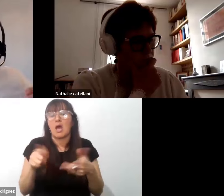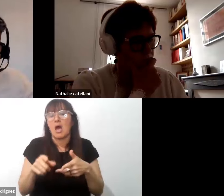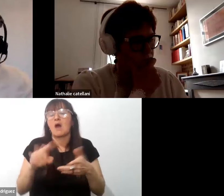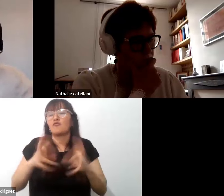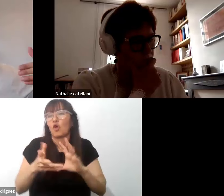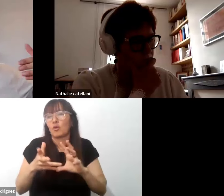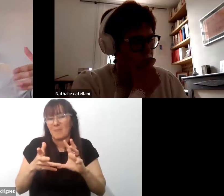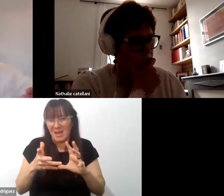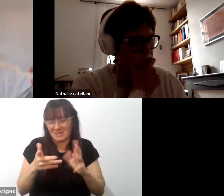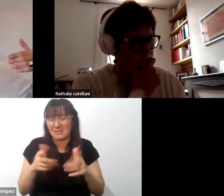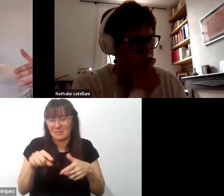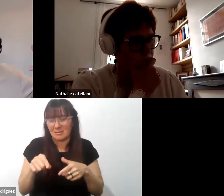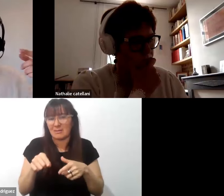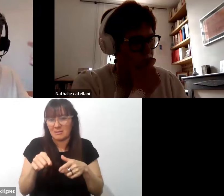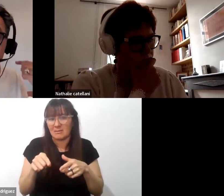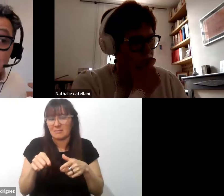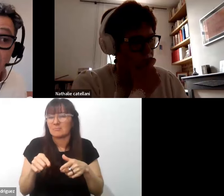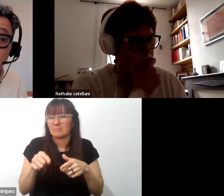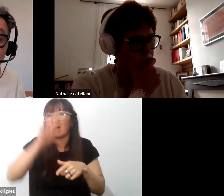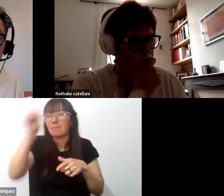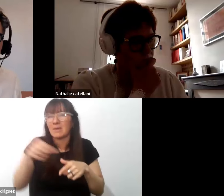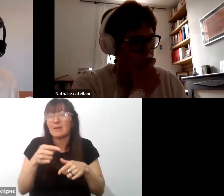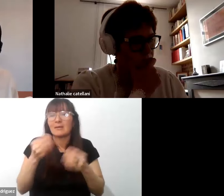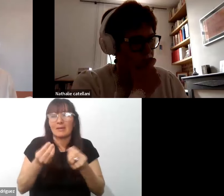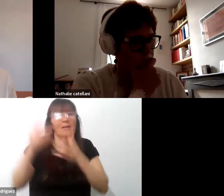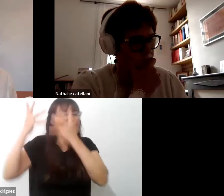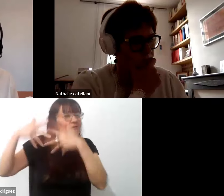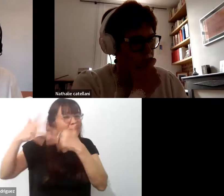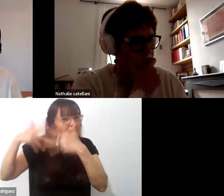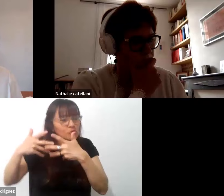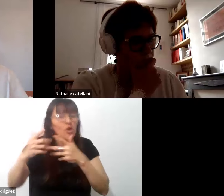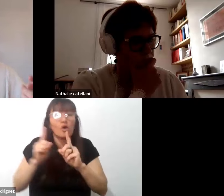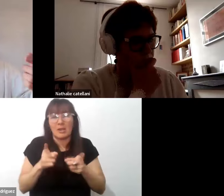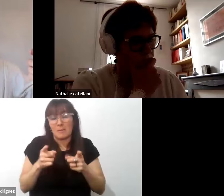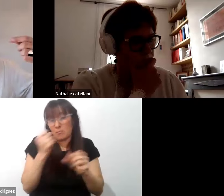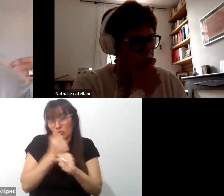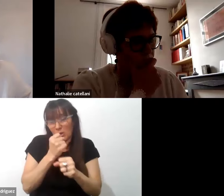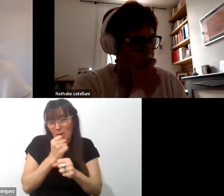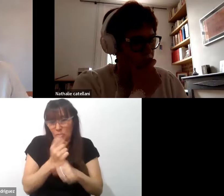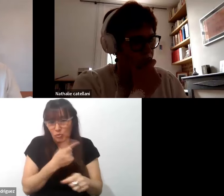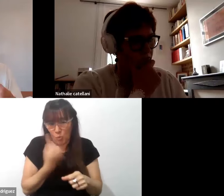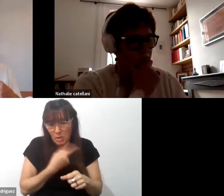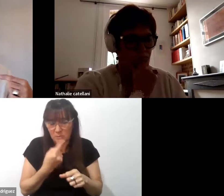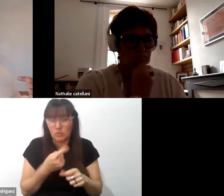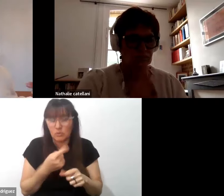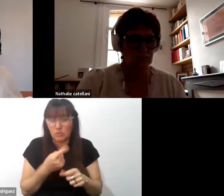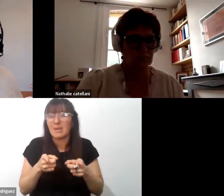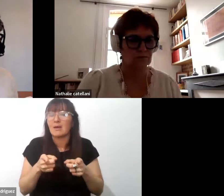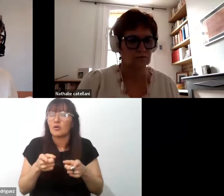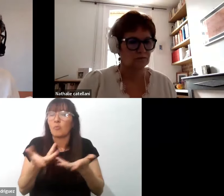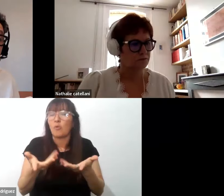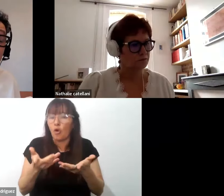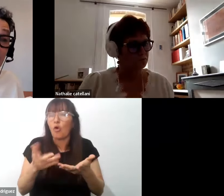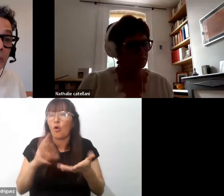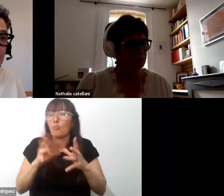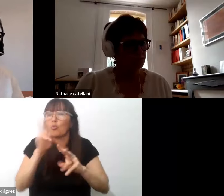permitan indagar reflexivamente la propia práctica generar mediaciones metodológicas